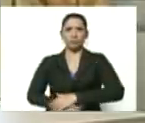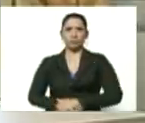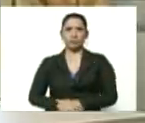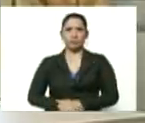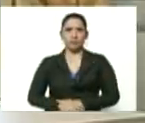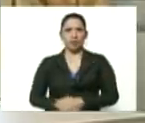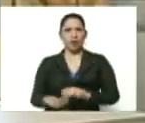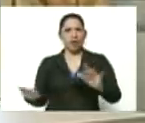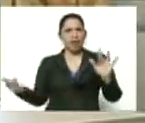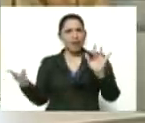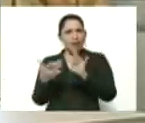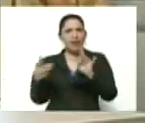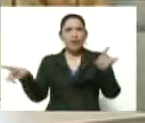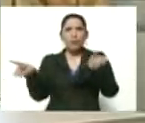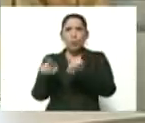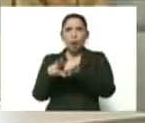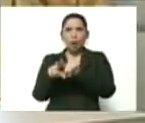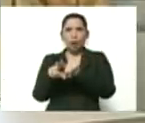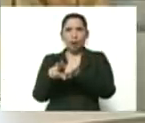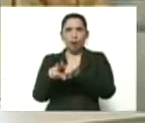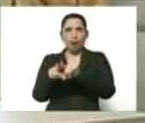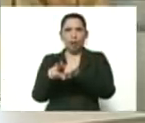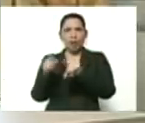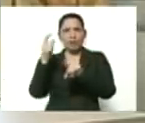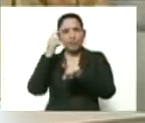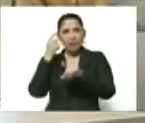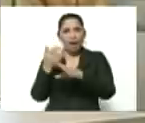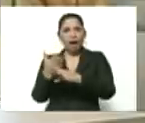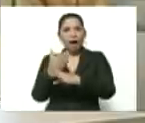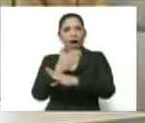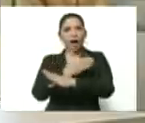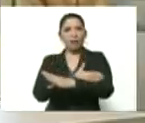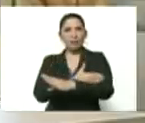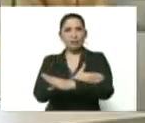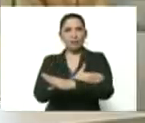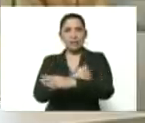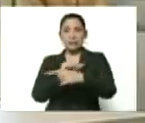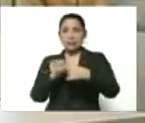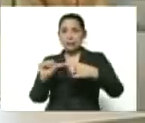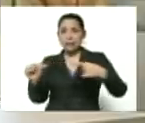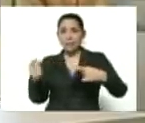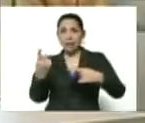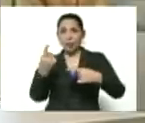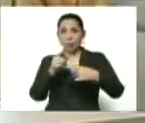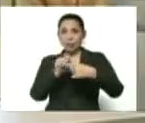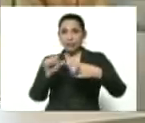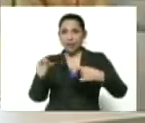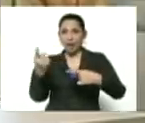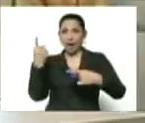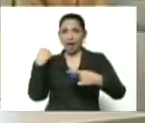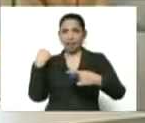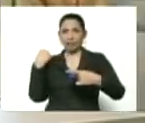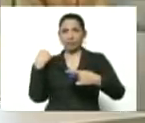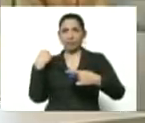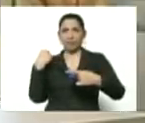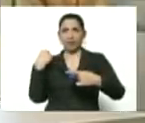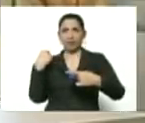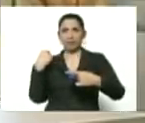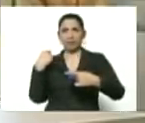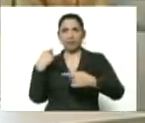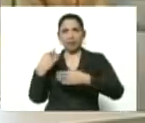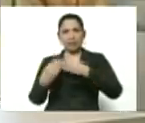coincidió coincidió unos días antes, una semana antes que la proyectada